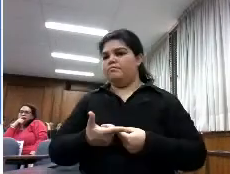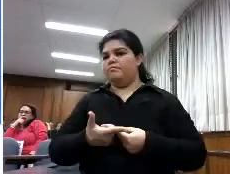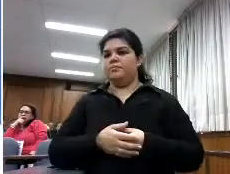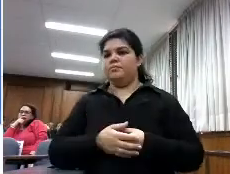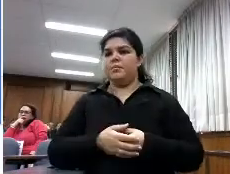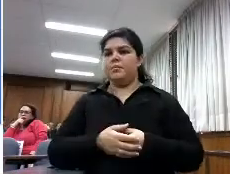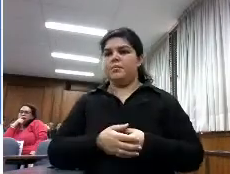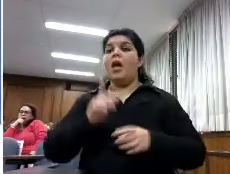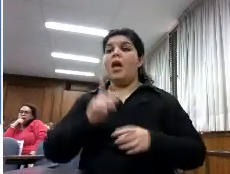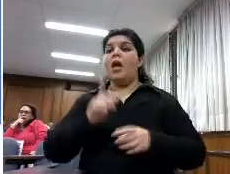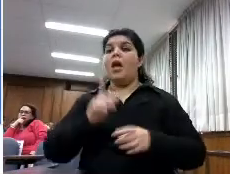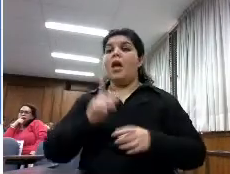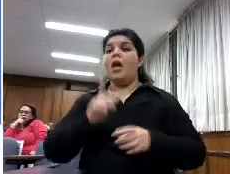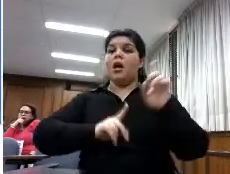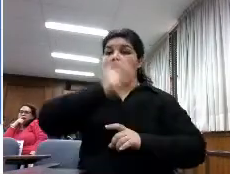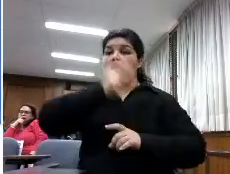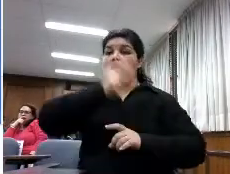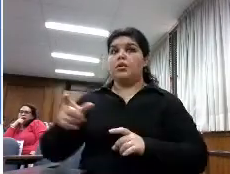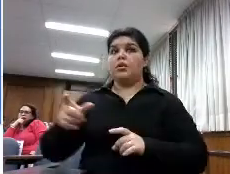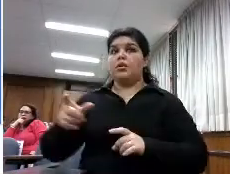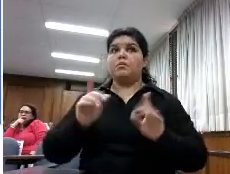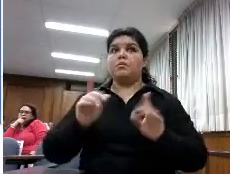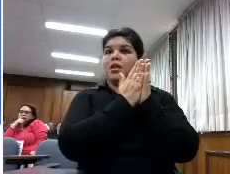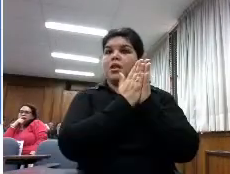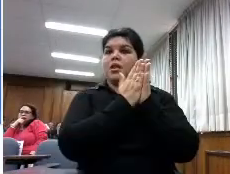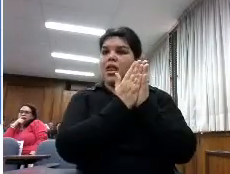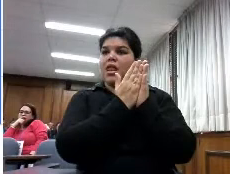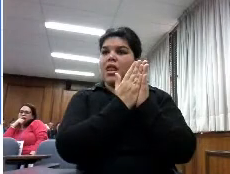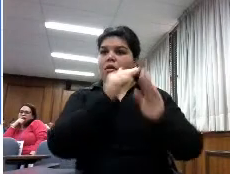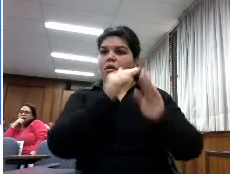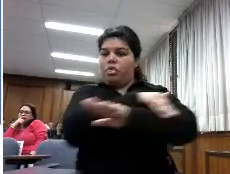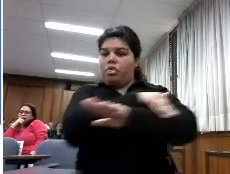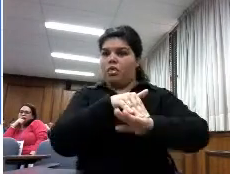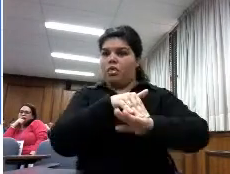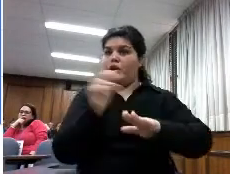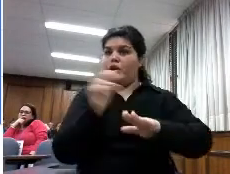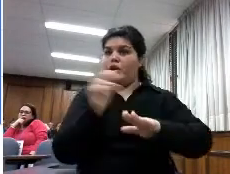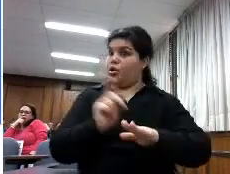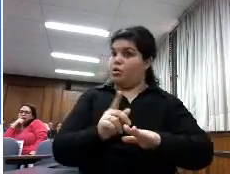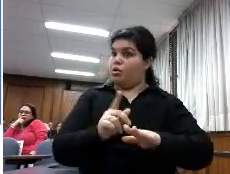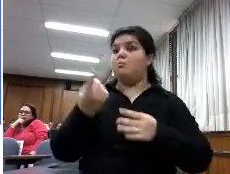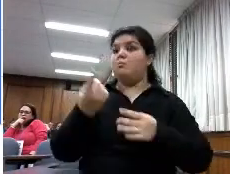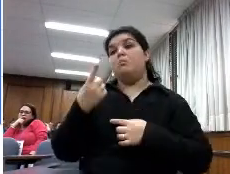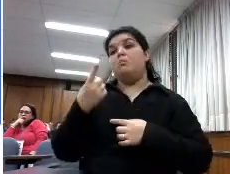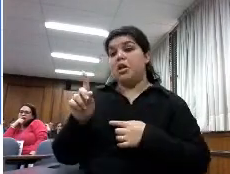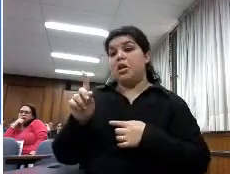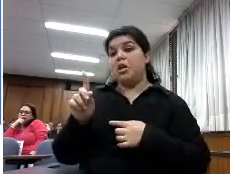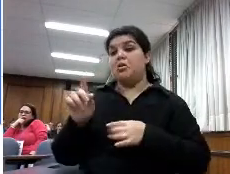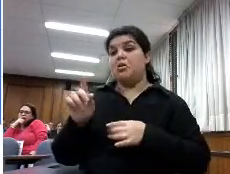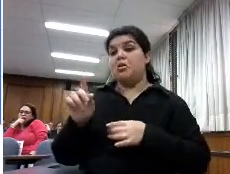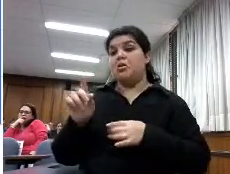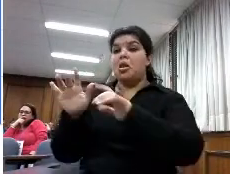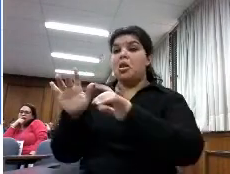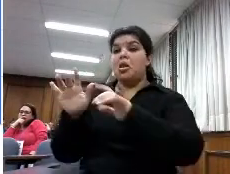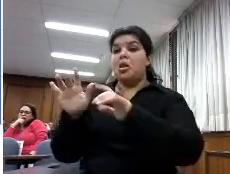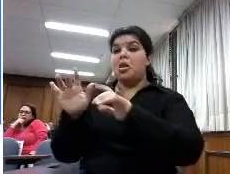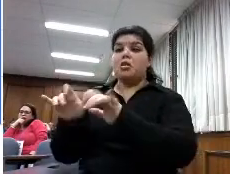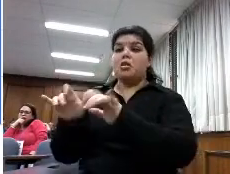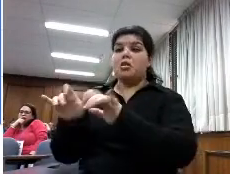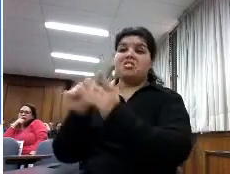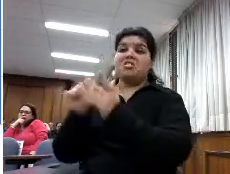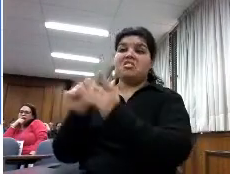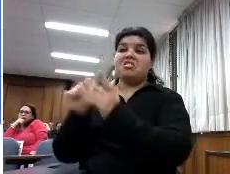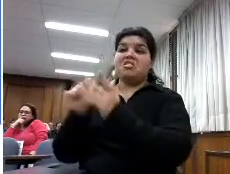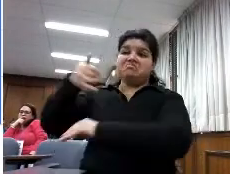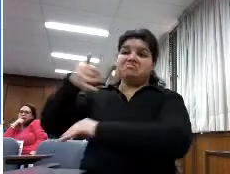lo hace subrayar un libro de una biblioteca pero si subrayaría un libro digital ¿por qué? porque los